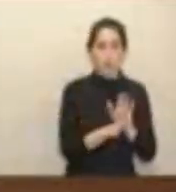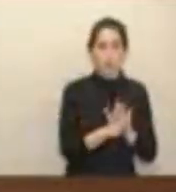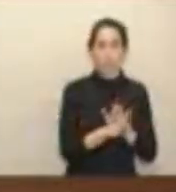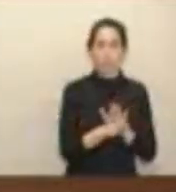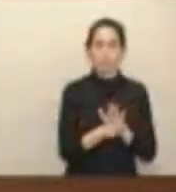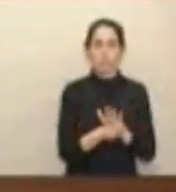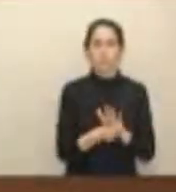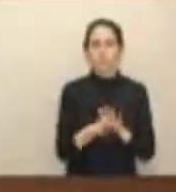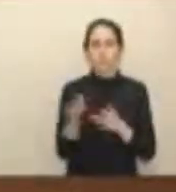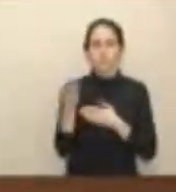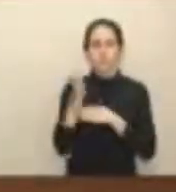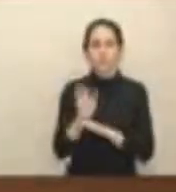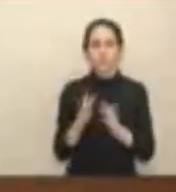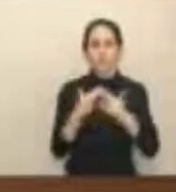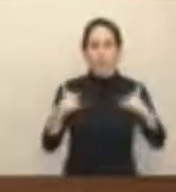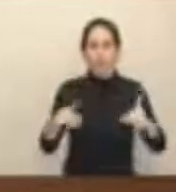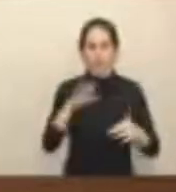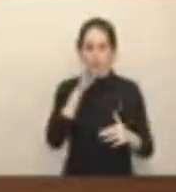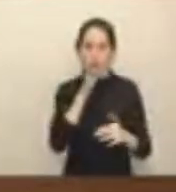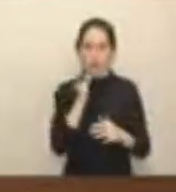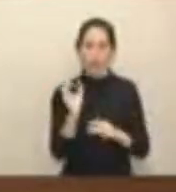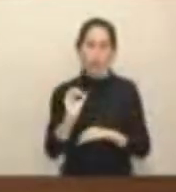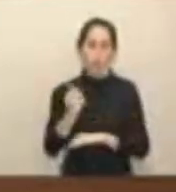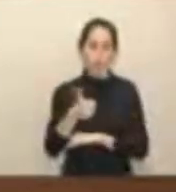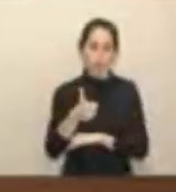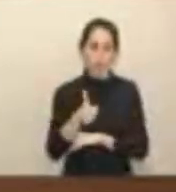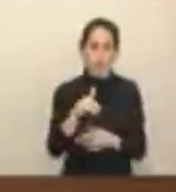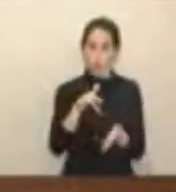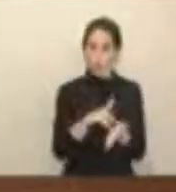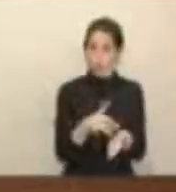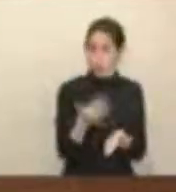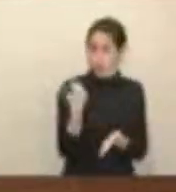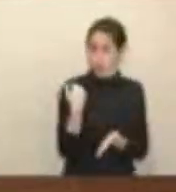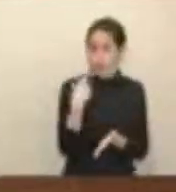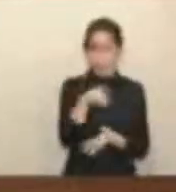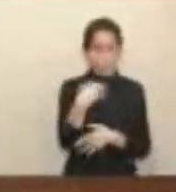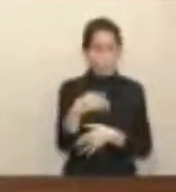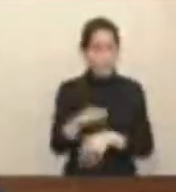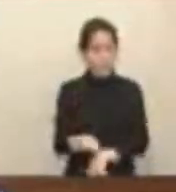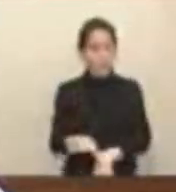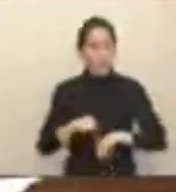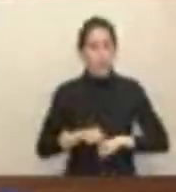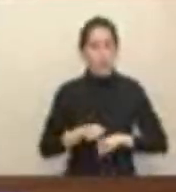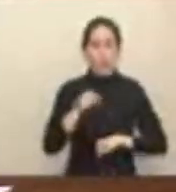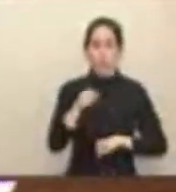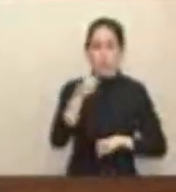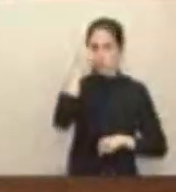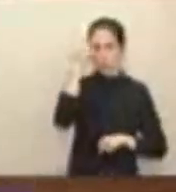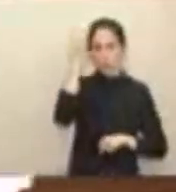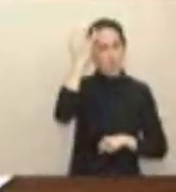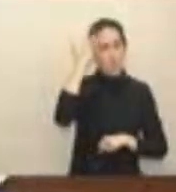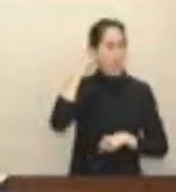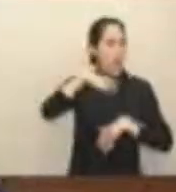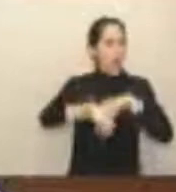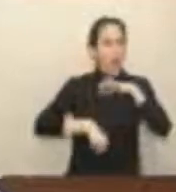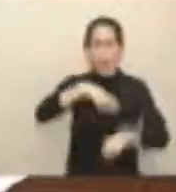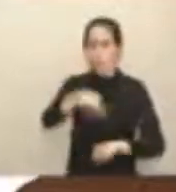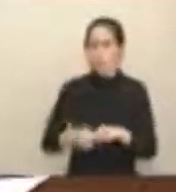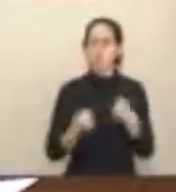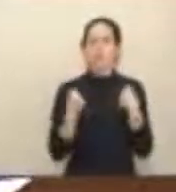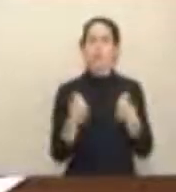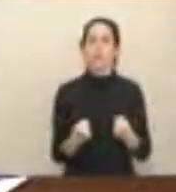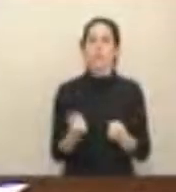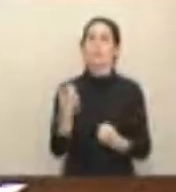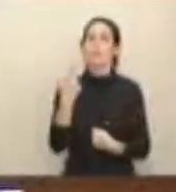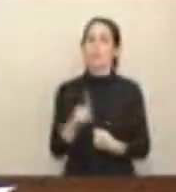aprobación. Es decir, usted en aquel momento, al menos, era muy ambicioso en sus planteamientos y lo era igualmente